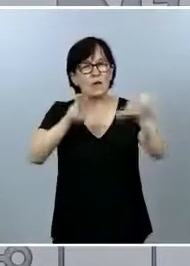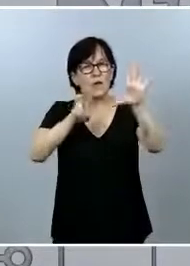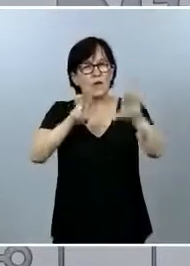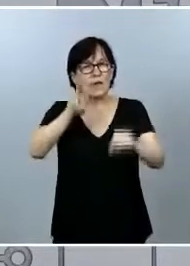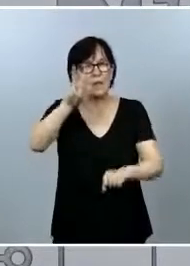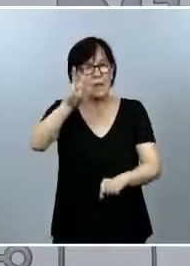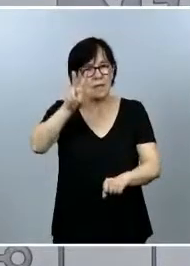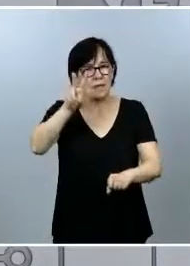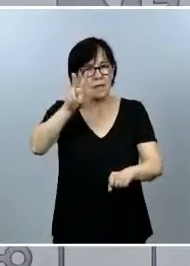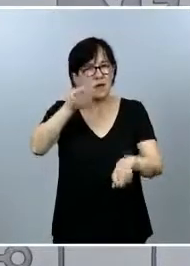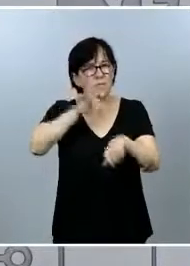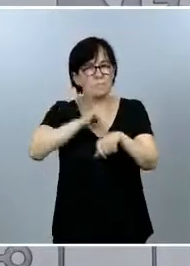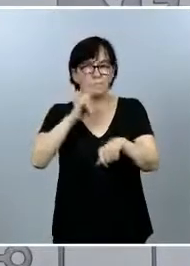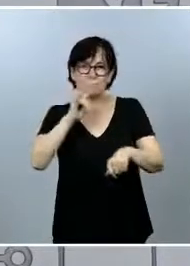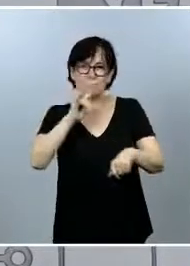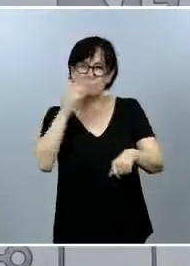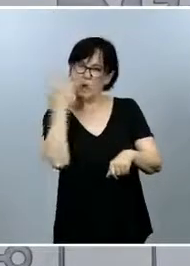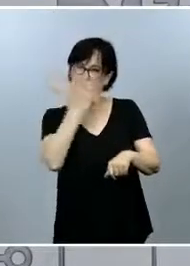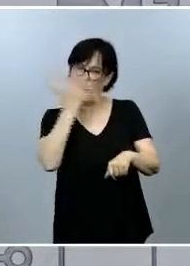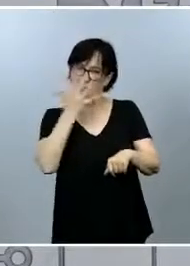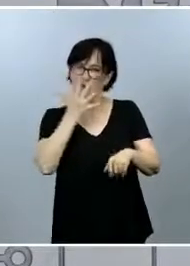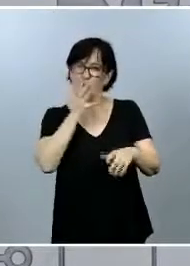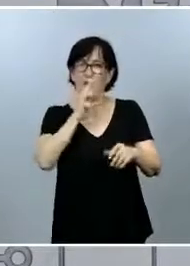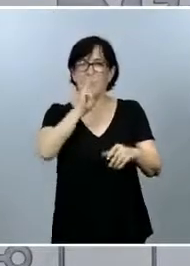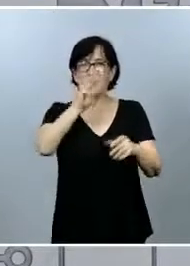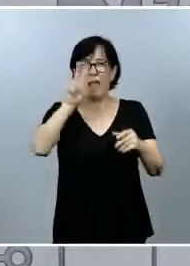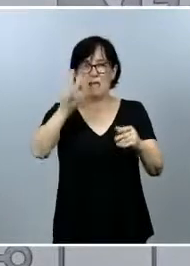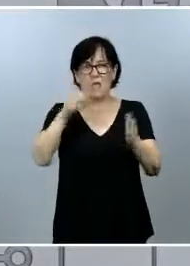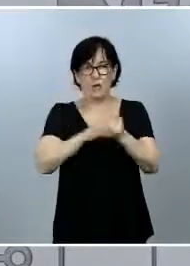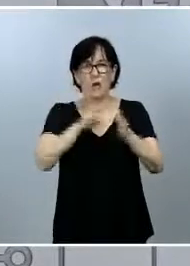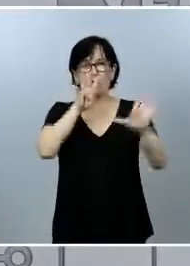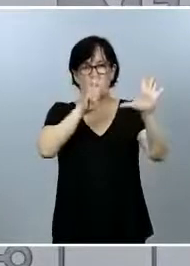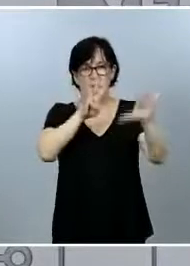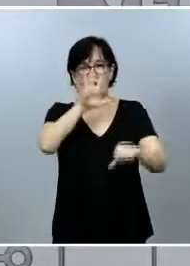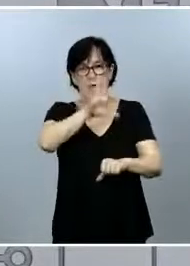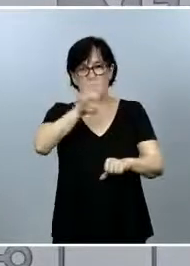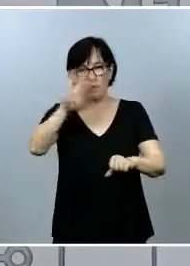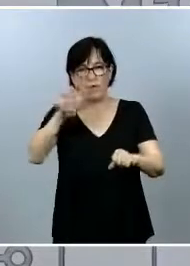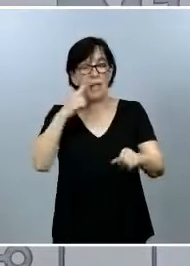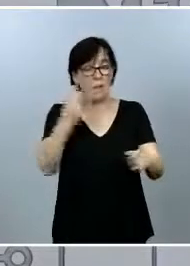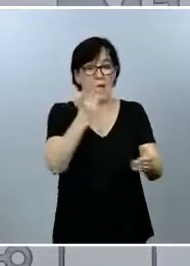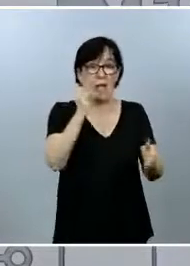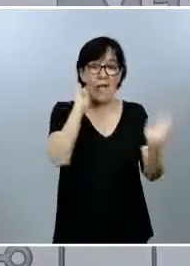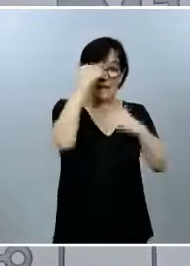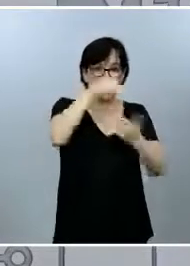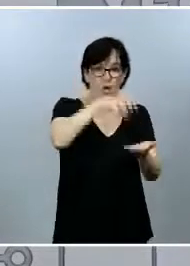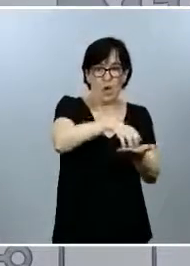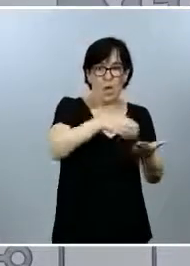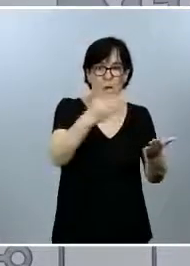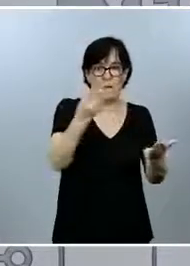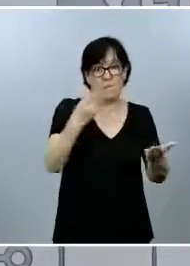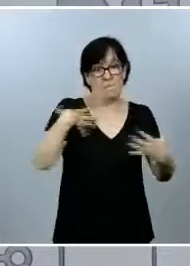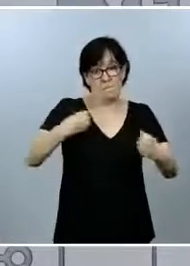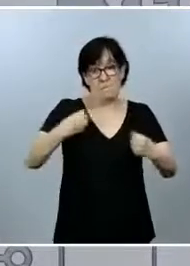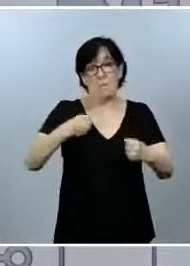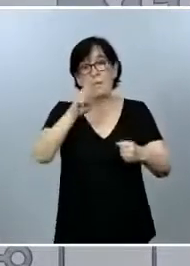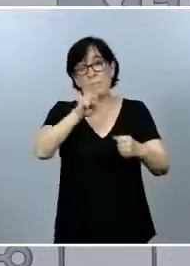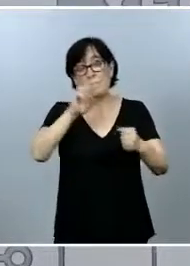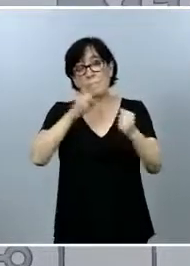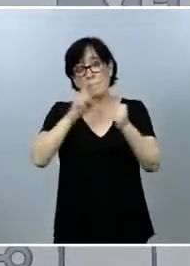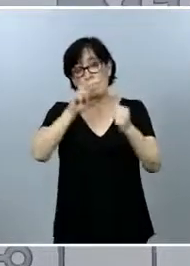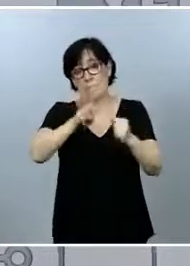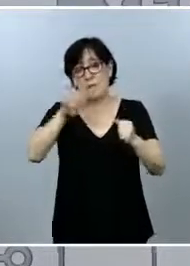casos sospechosos, 32.954 en atención primaria y 24.428